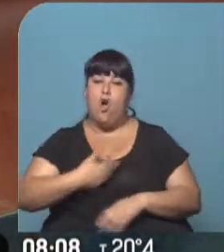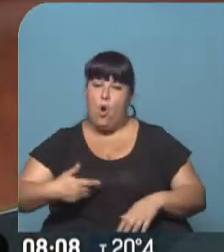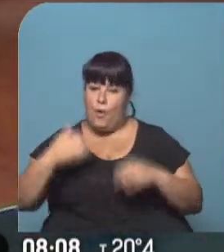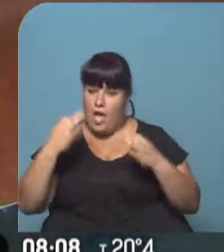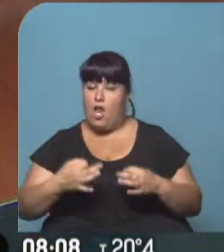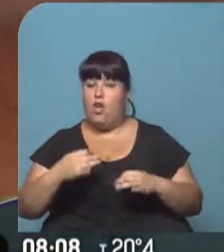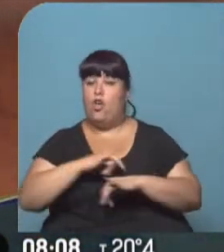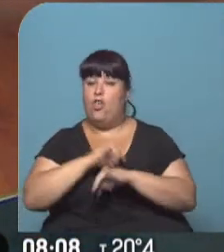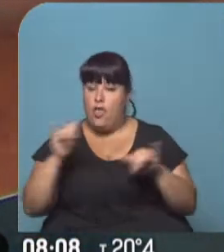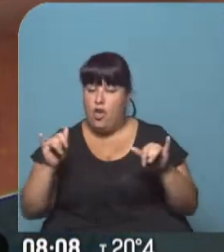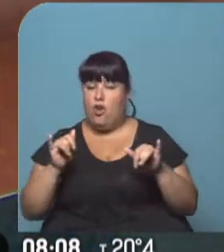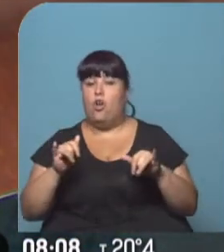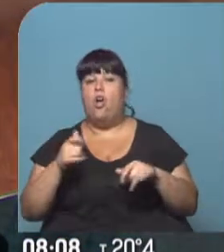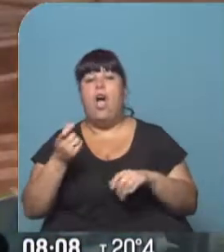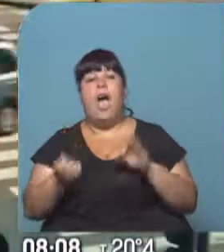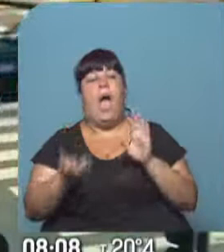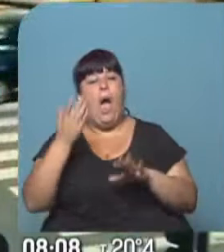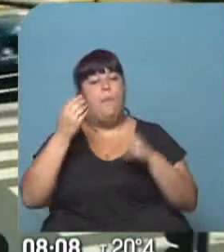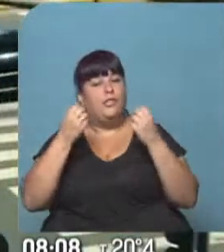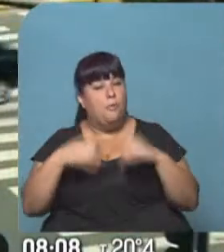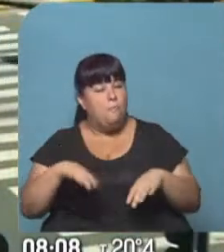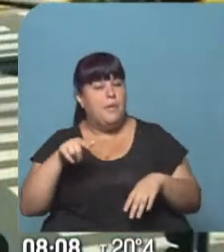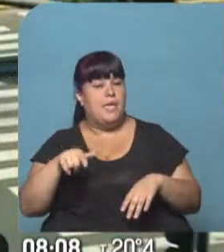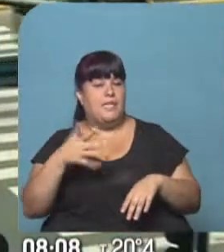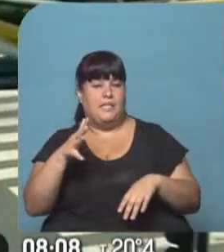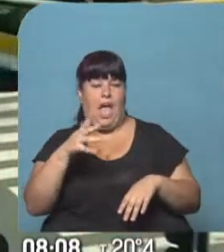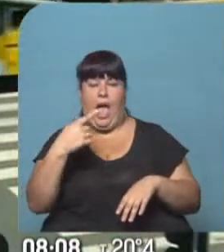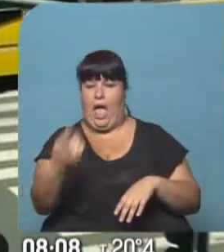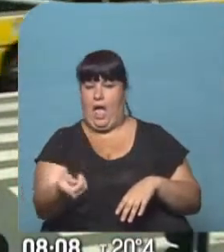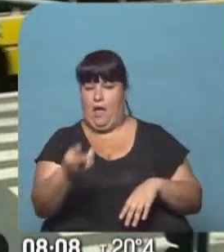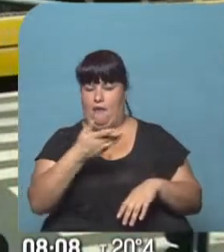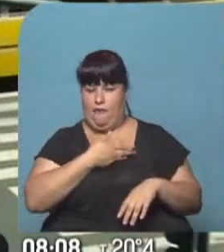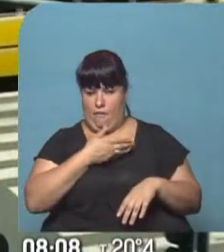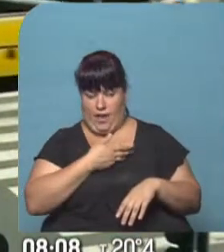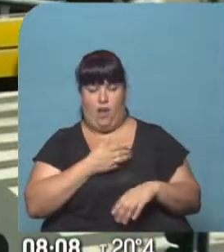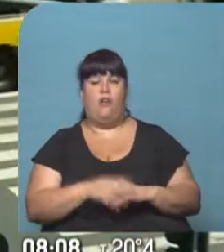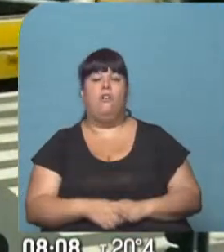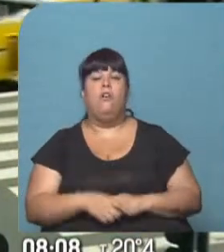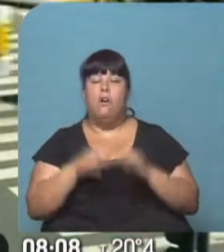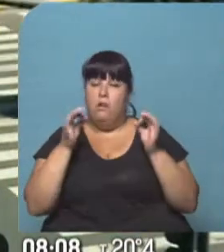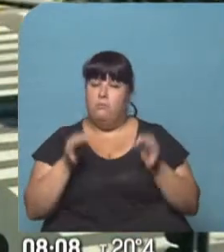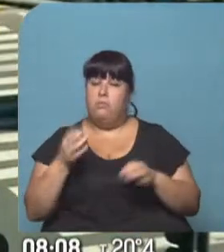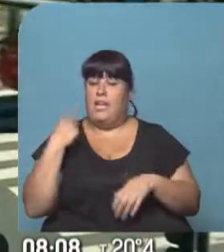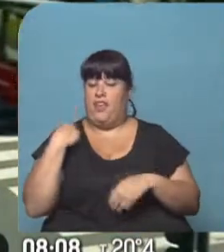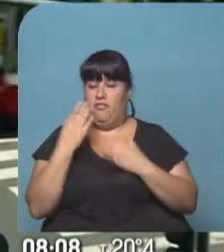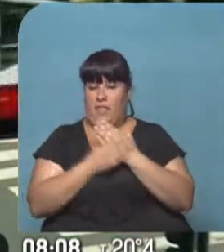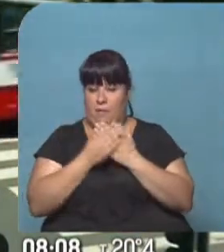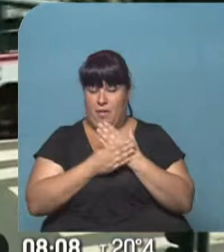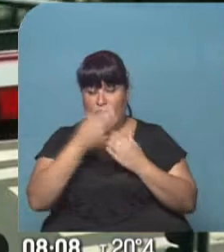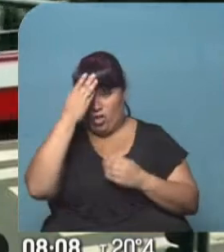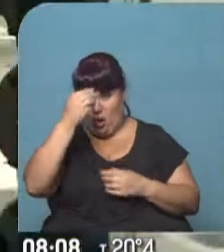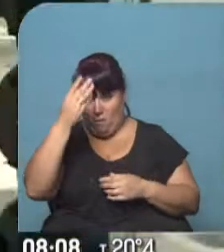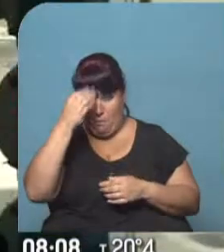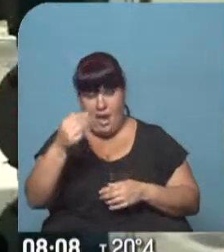anunció que los aumentos comenzarán a regir a partir del próximo mes. Concretamente, el jefe de gabinete, Marcos